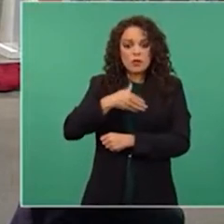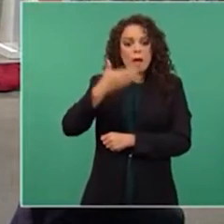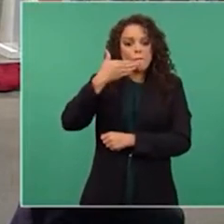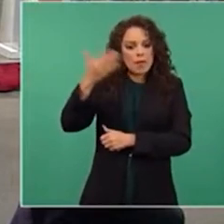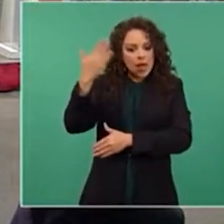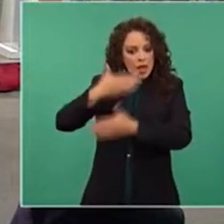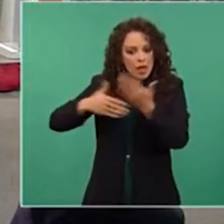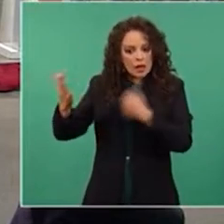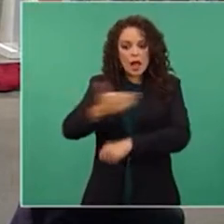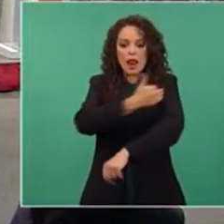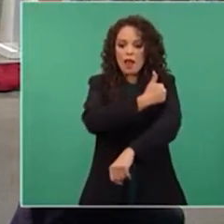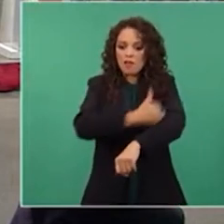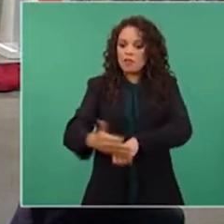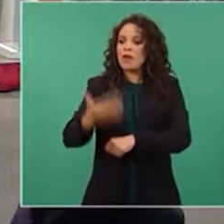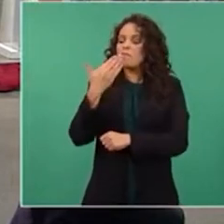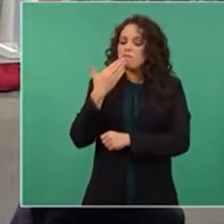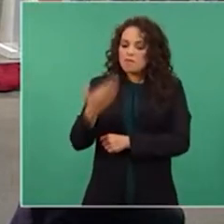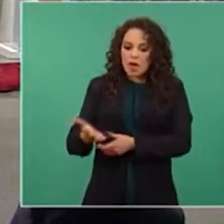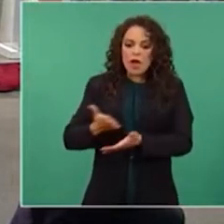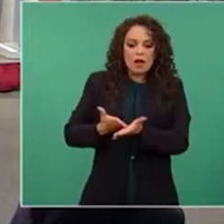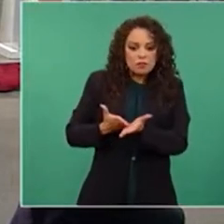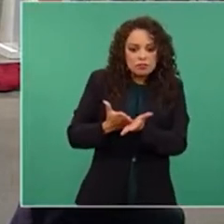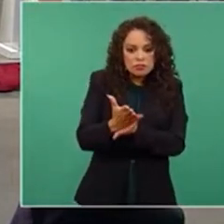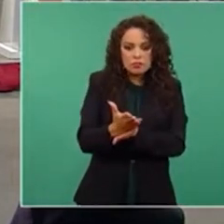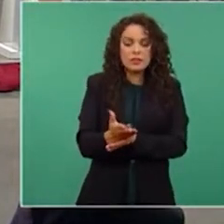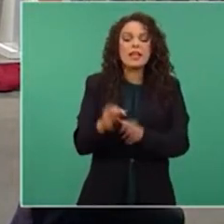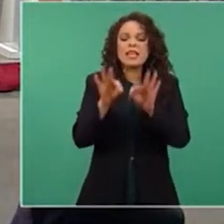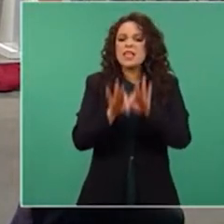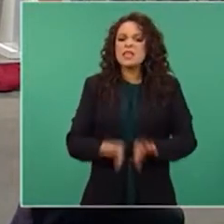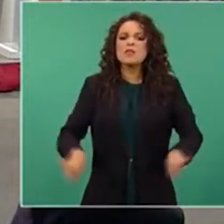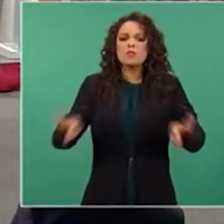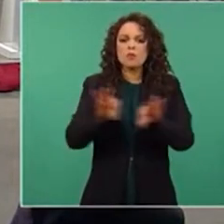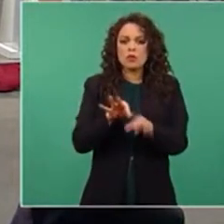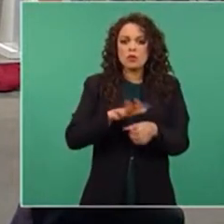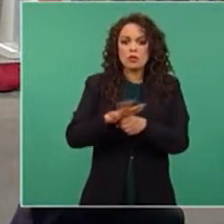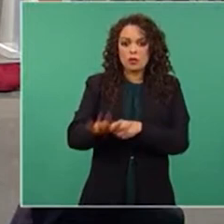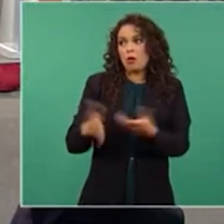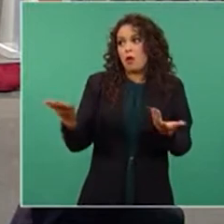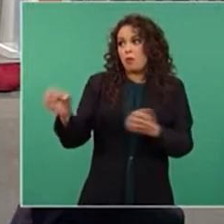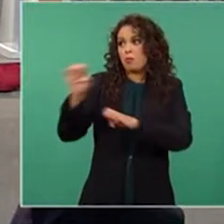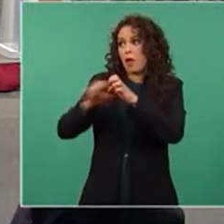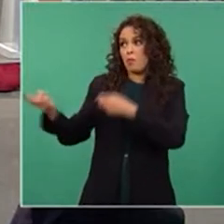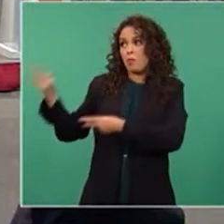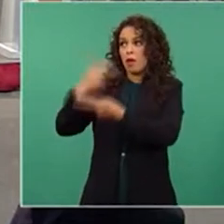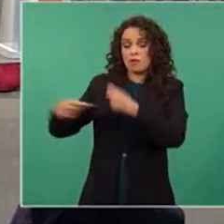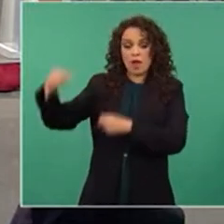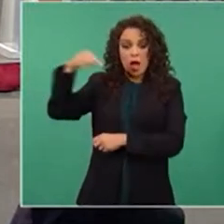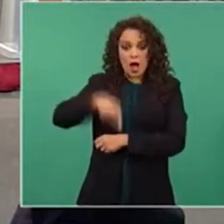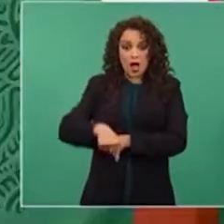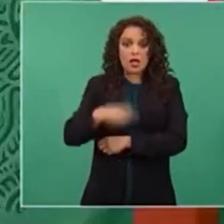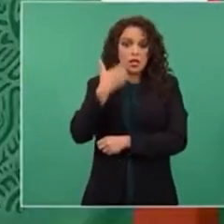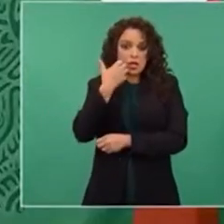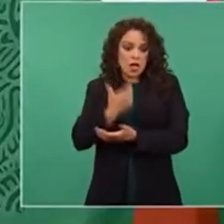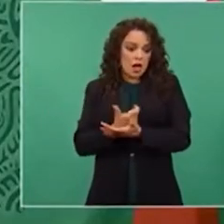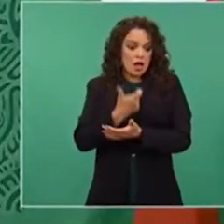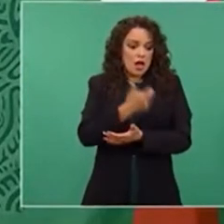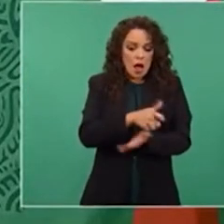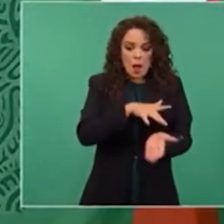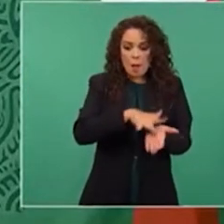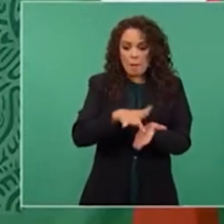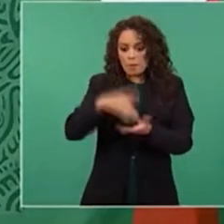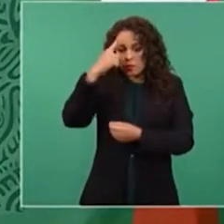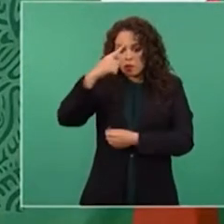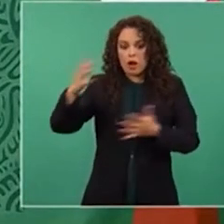familia les vaya bien. Y una parte importante, pues son todos aquellos que vienen a invertir. Entonces van a tener acompañamiento directo y van a tener